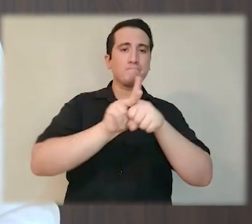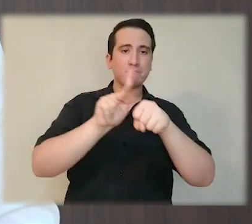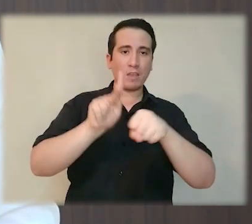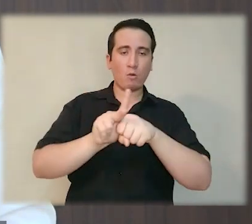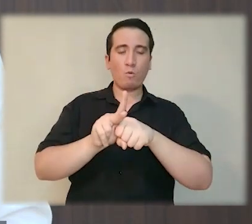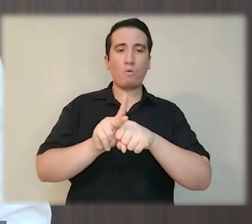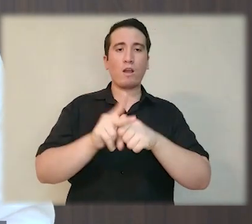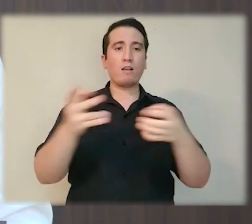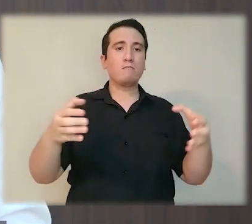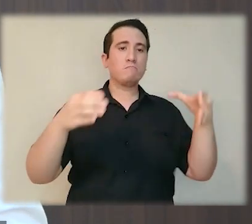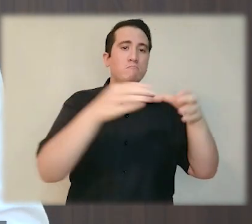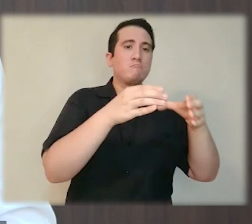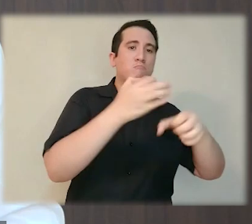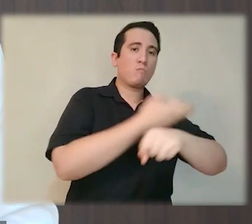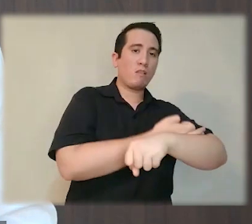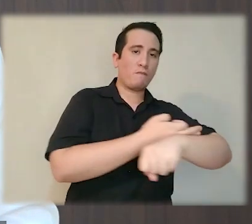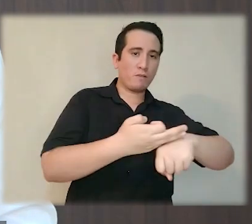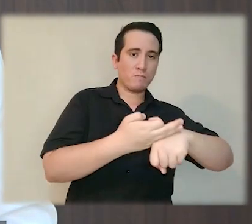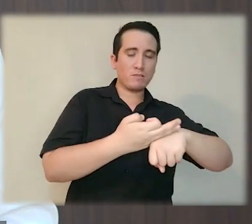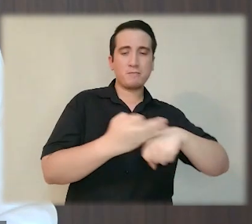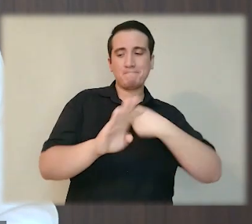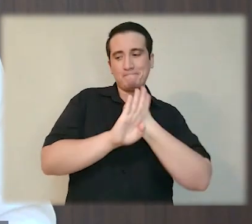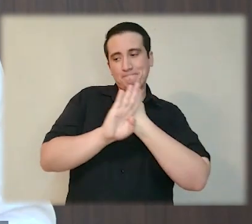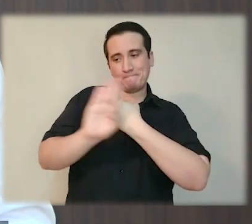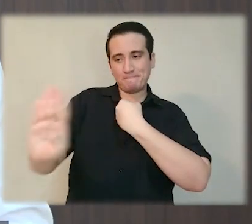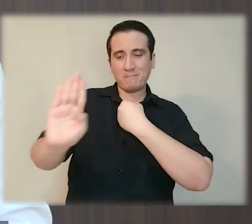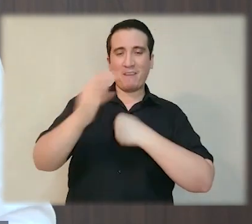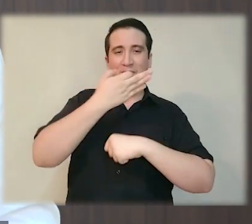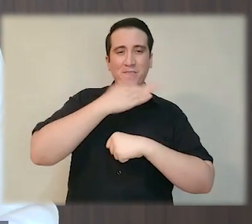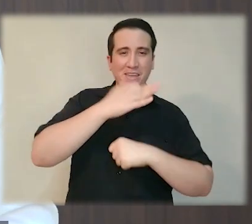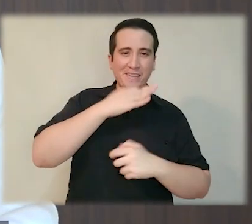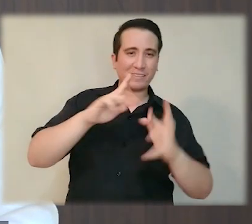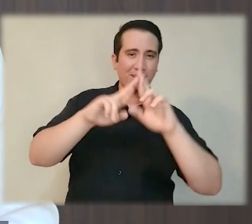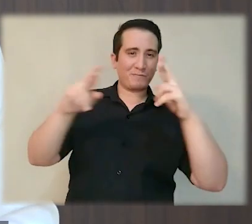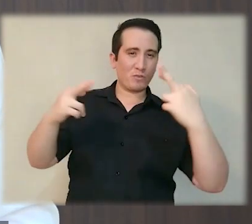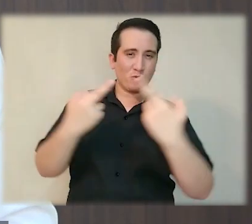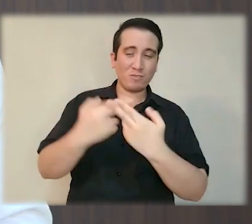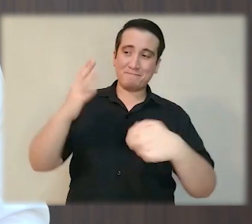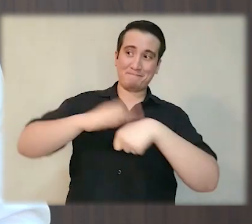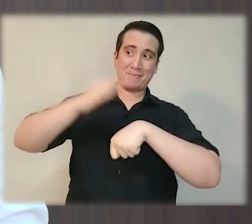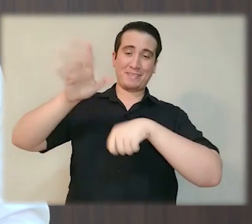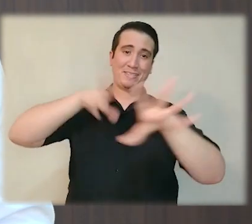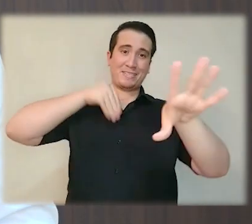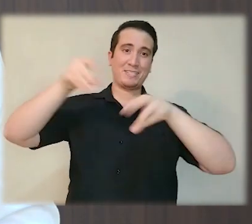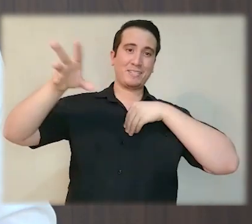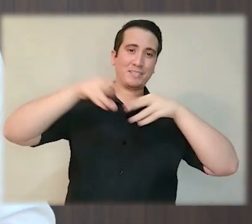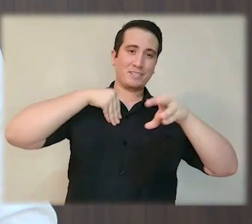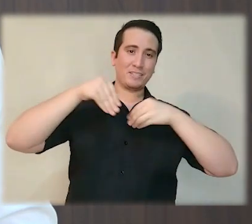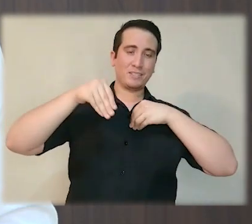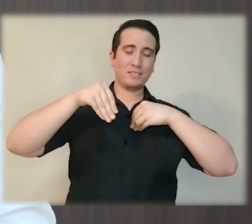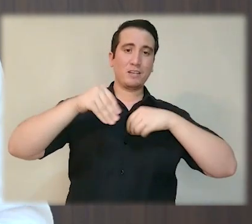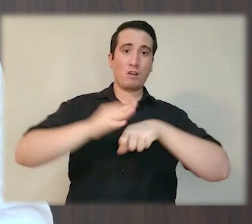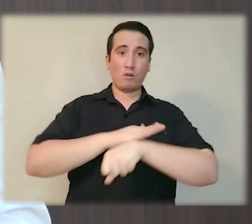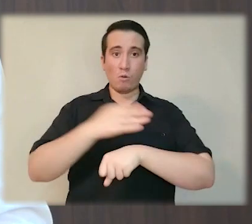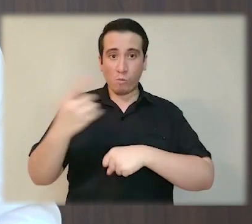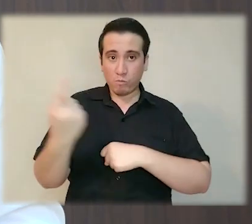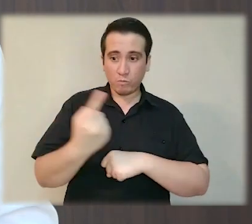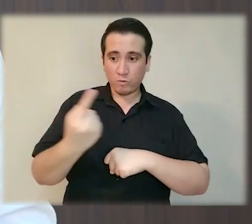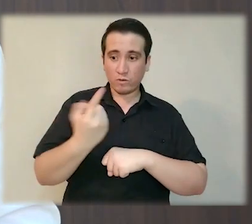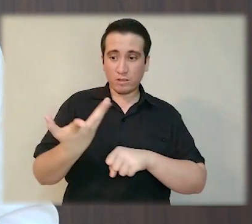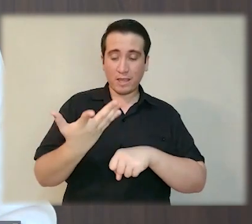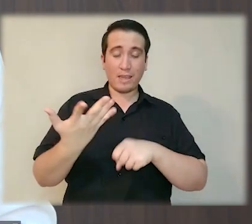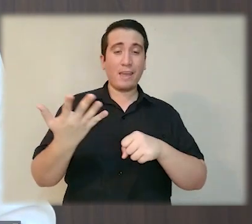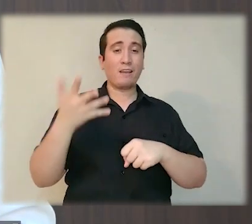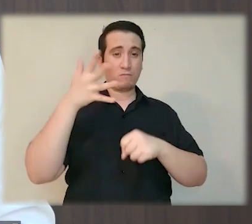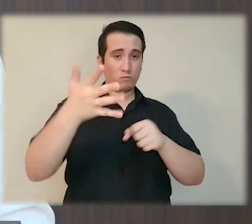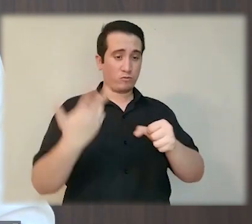Navidad segura, de preferencia con la familia nuclear, evitando fiestas y reuniones sociales que potencian los contagios. Pues si se llega a ver